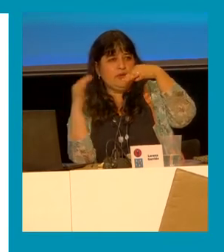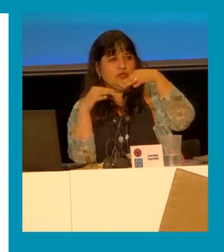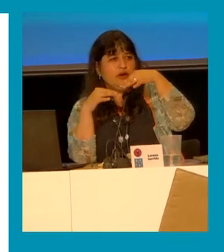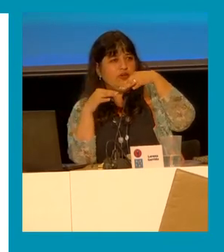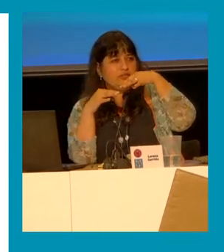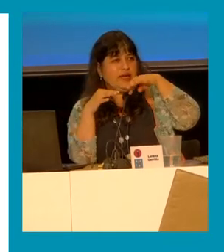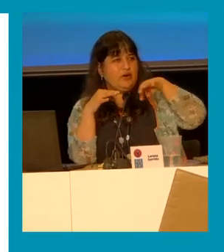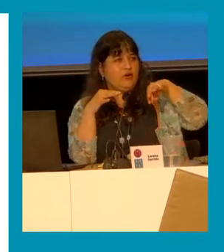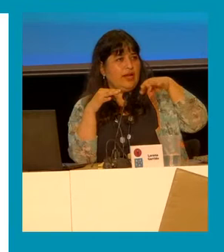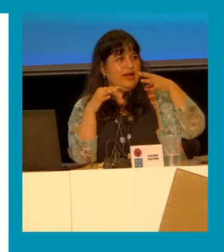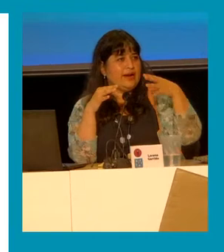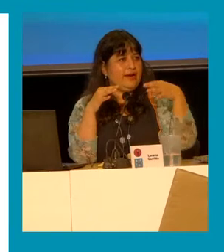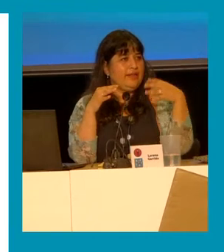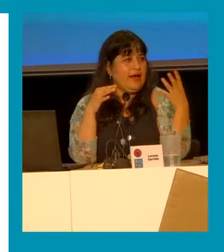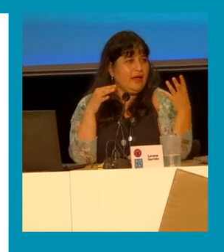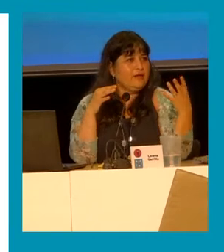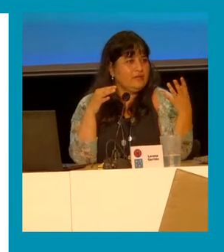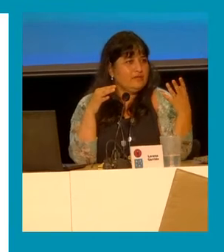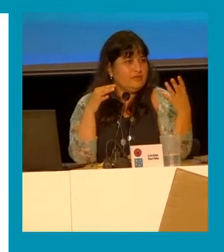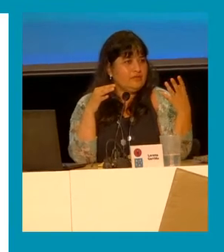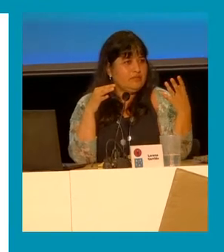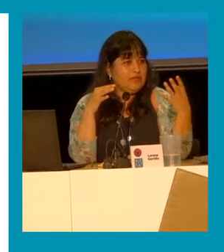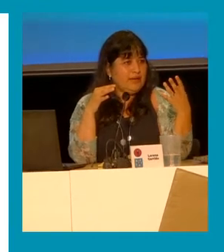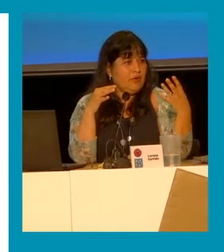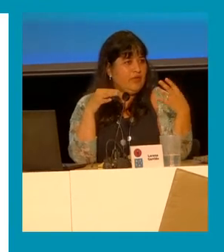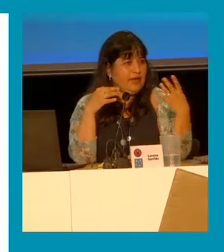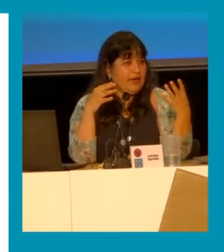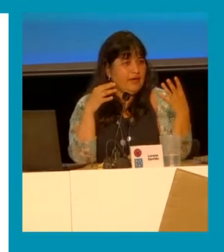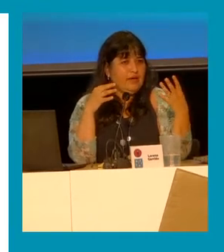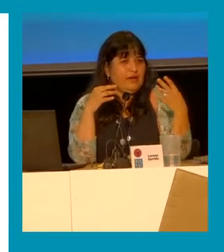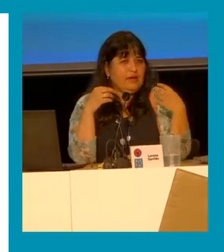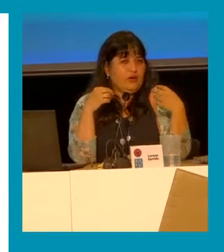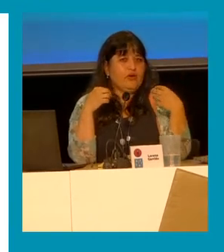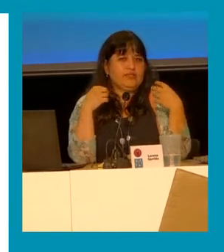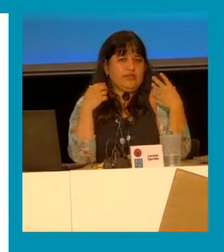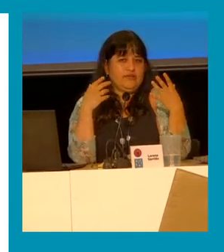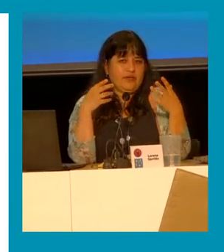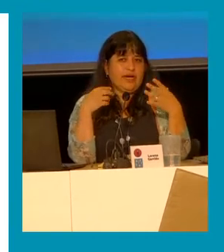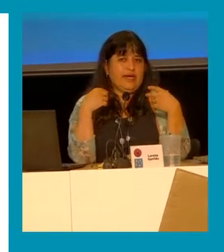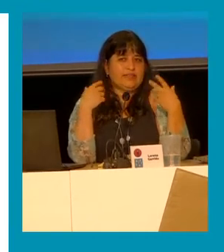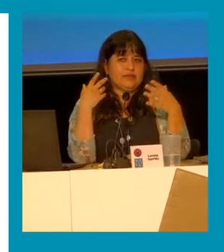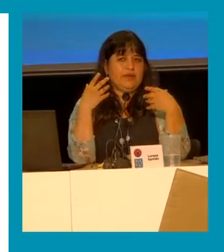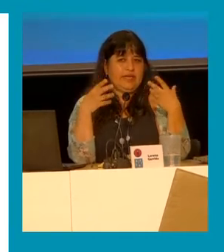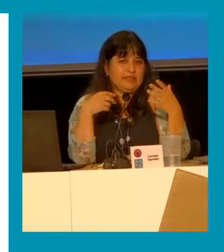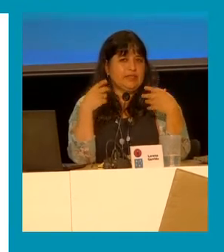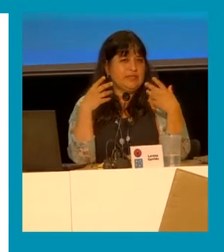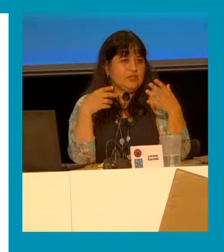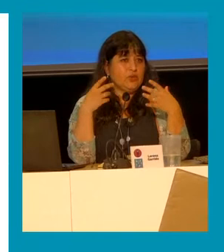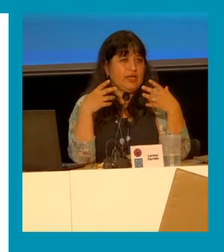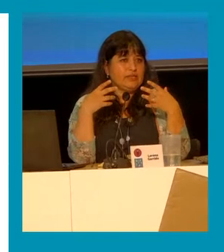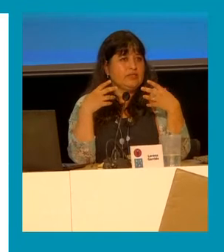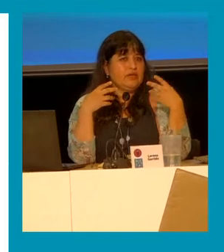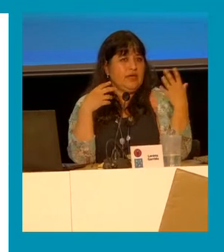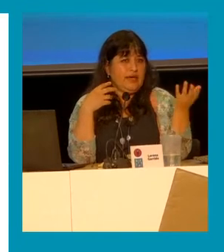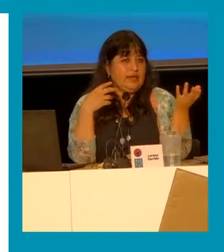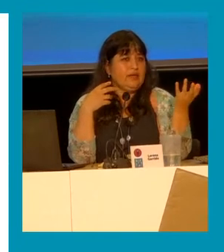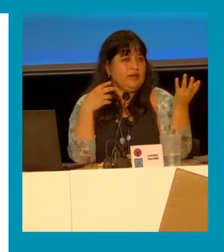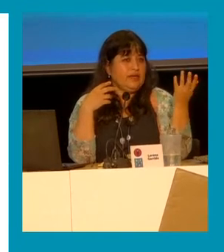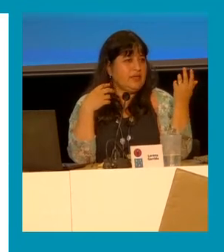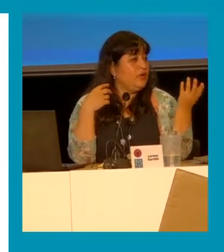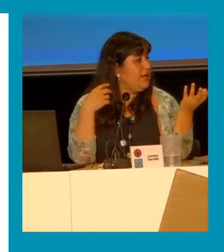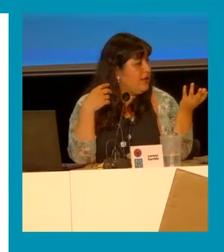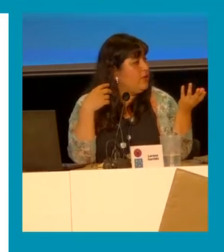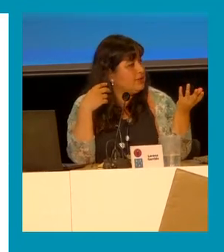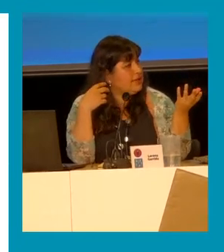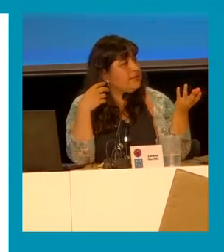pero por otro lado, se alejó de la realidad, digamos, de lo que significan las experiencias sexuales en